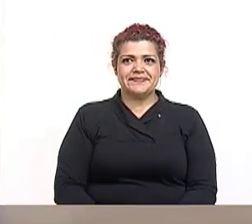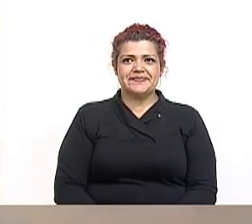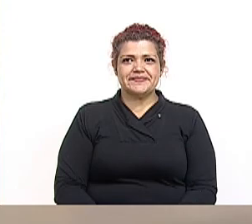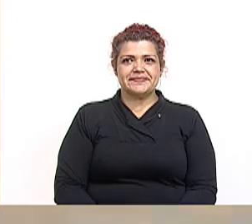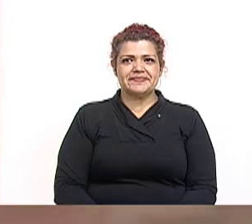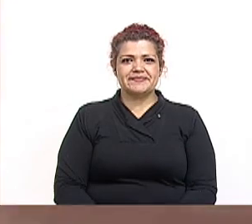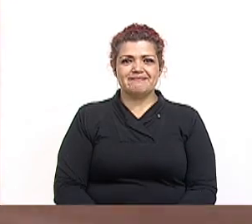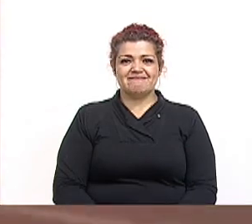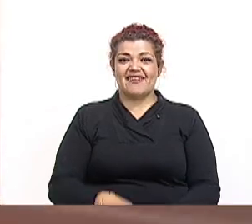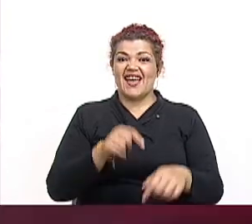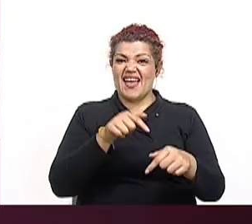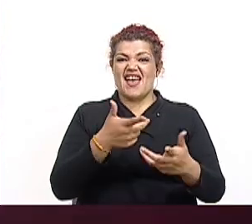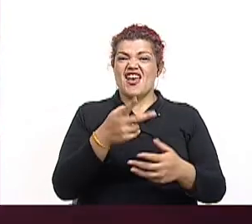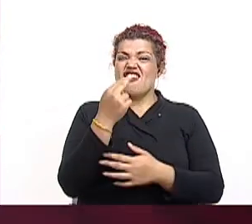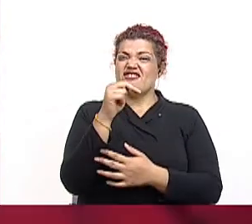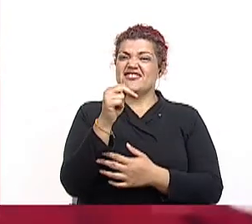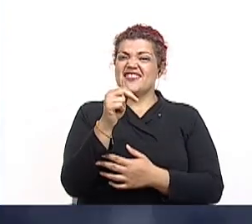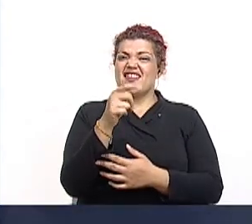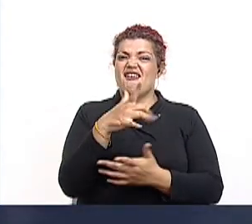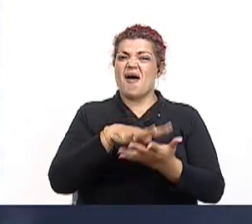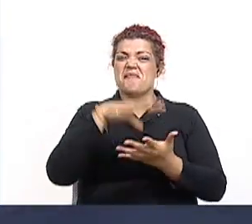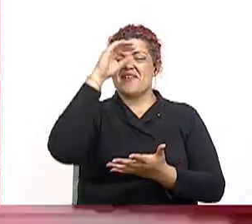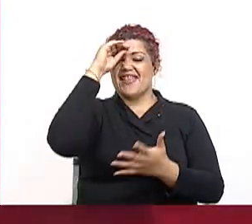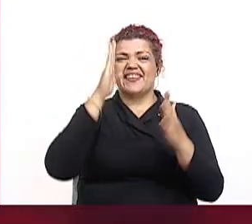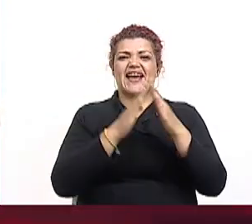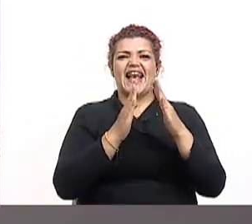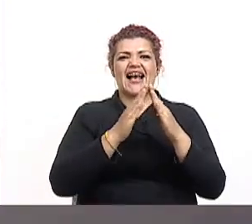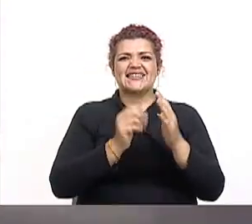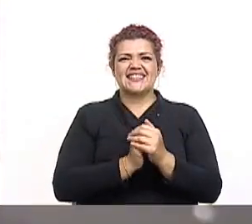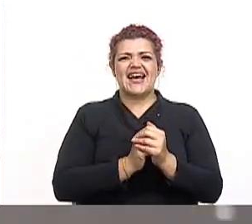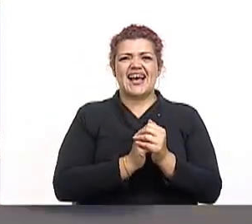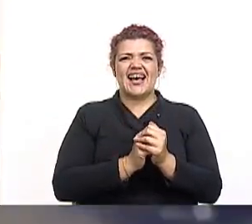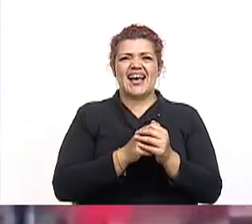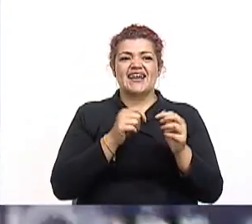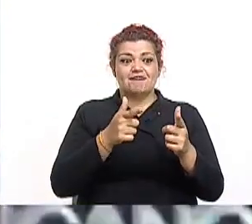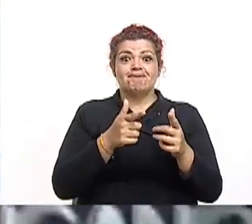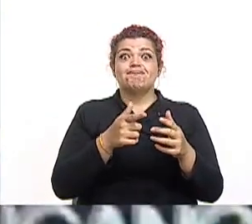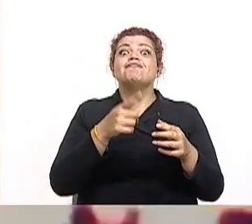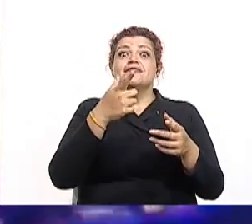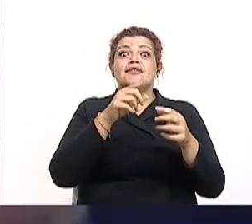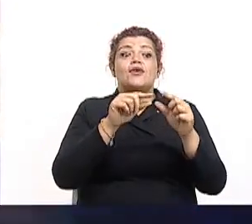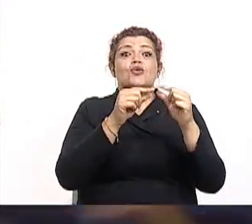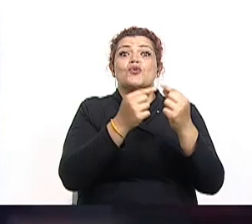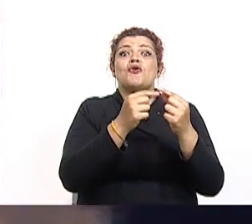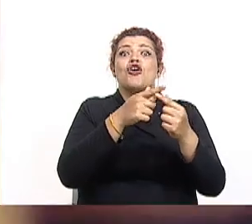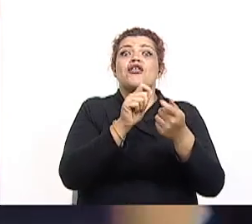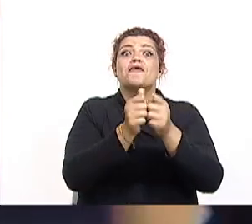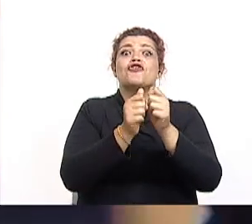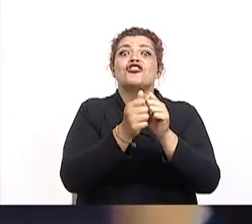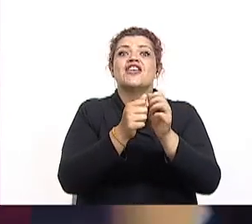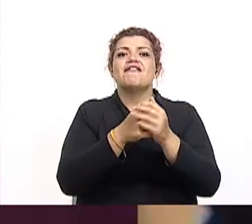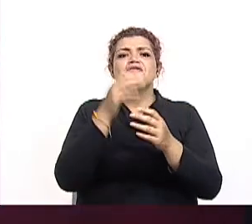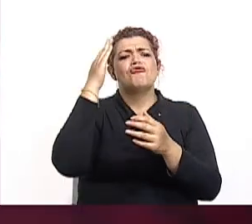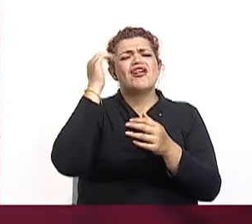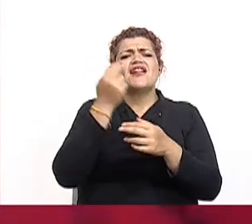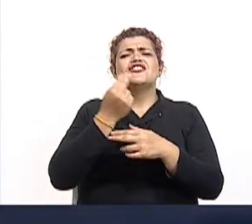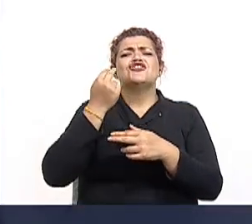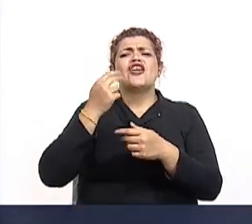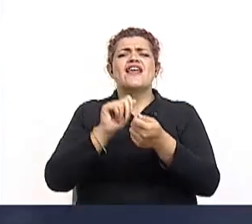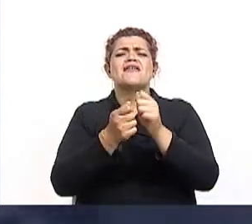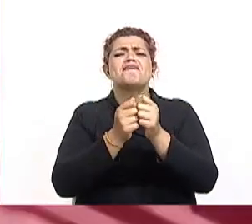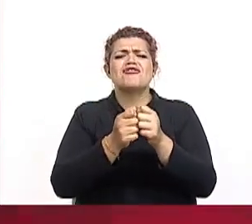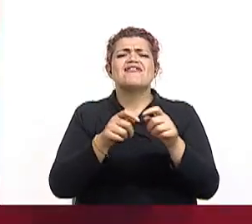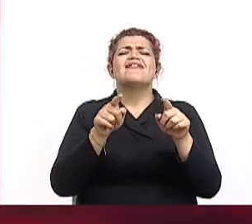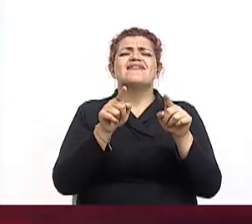Este fue su noticiero Aprendo en Casa, en su sección deportiva, porque la historia y el deporte también